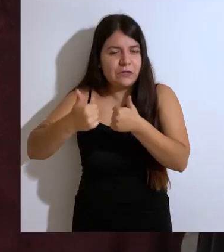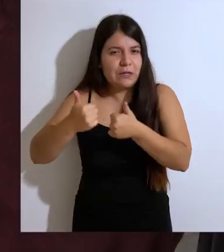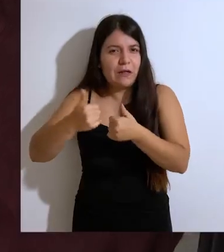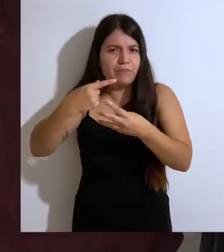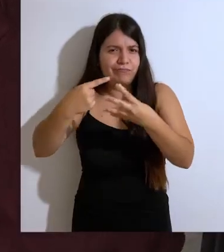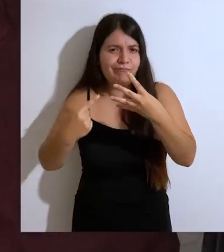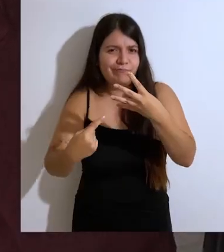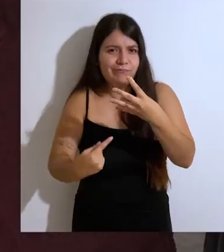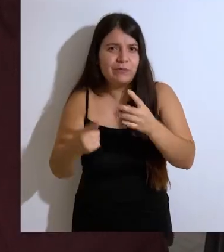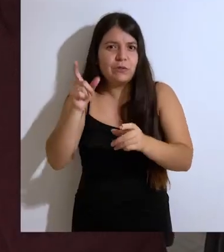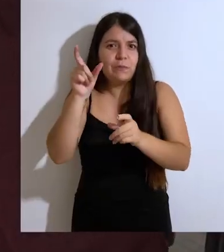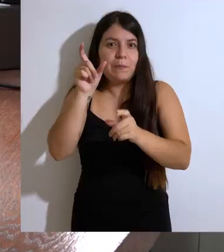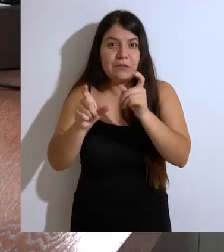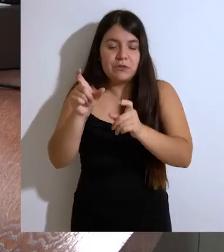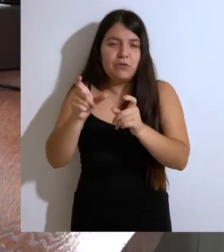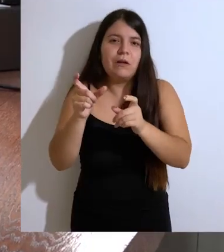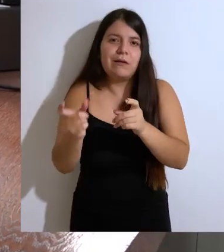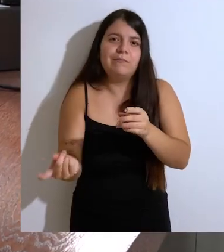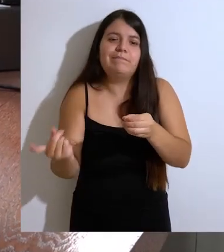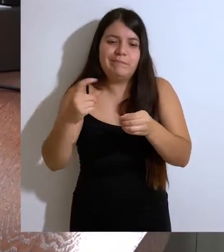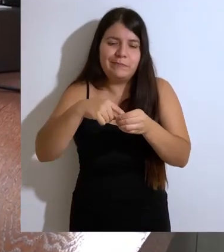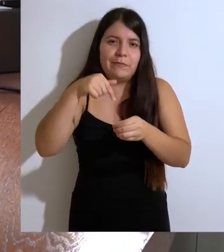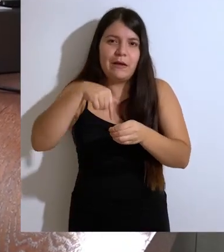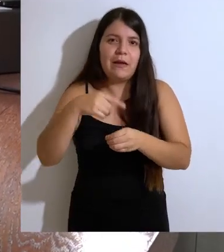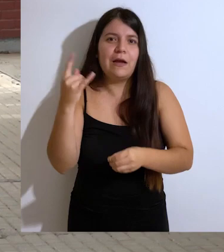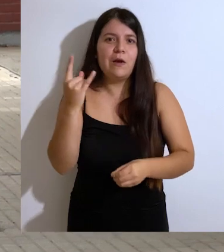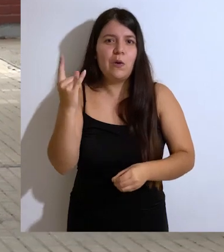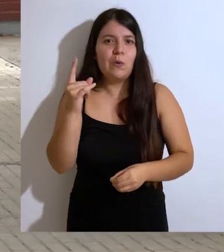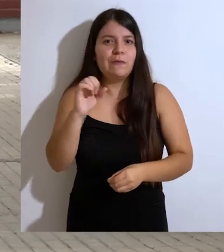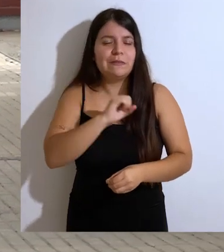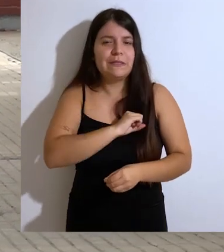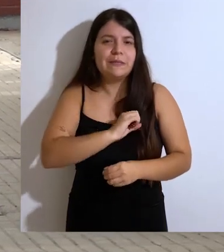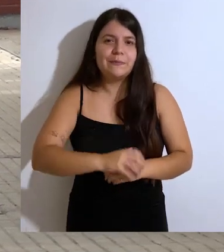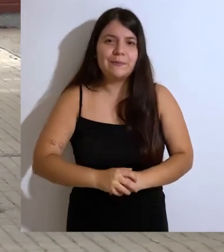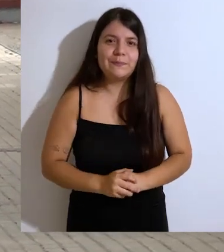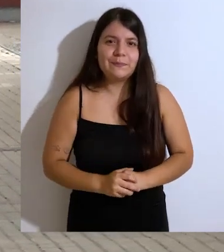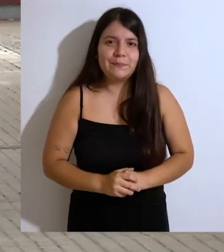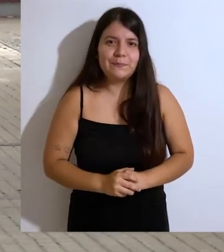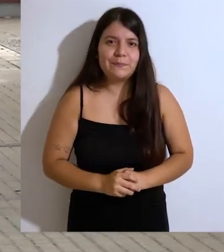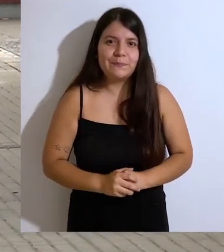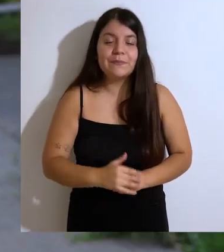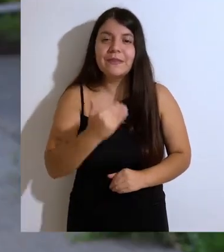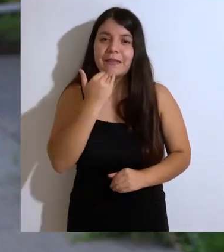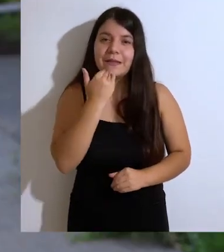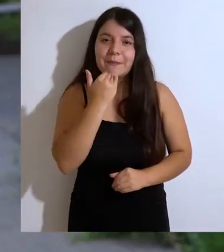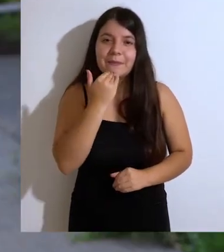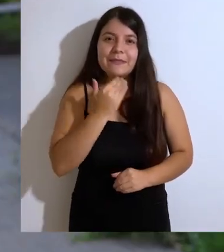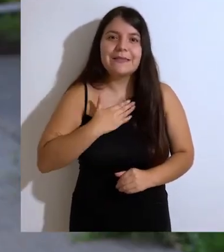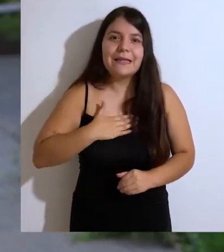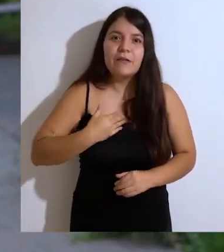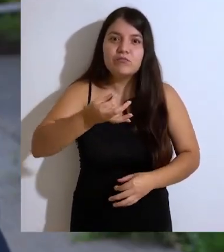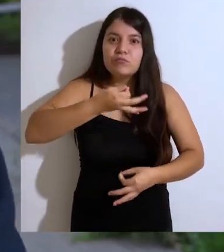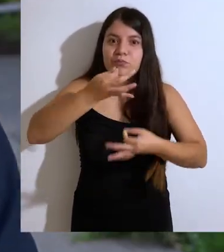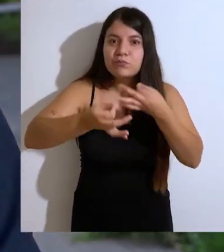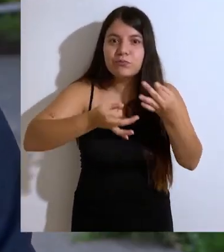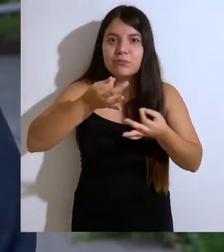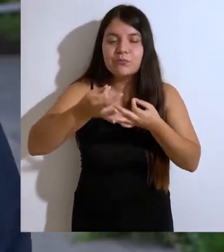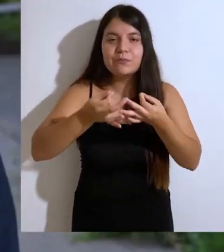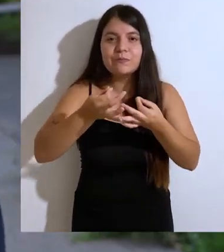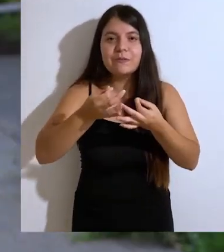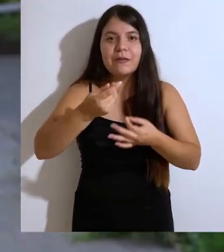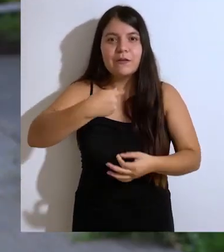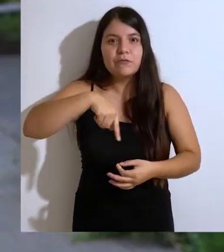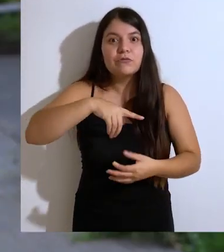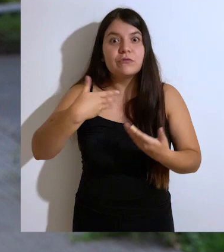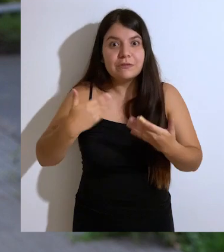profesionales, todos quienes componemos el equipo humano que se desempeña, que trabaja en esta universidad. Por otra parte, les quiero contar